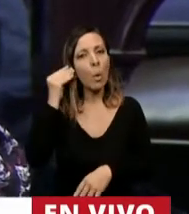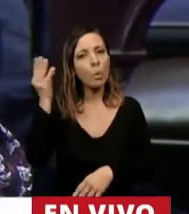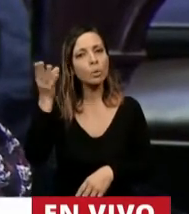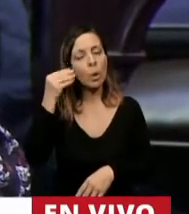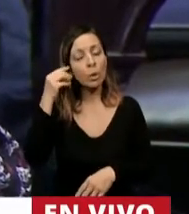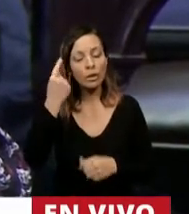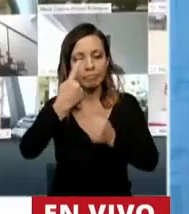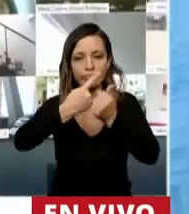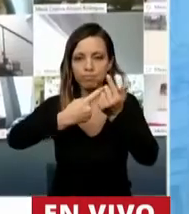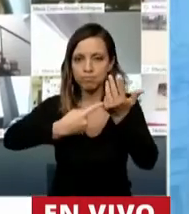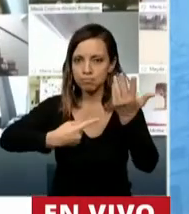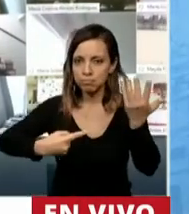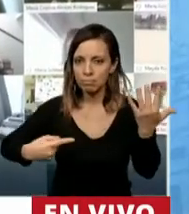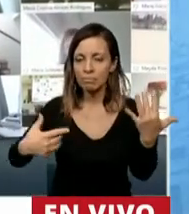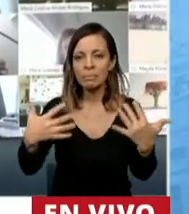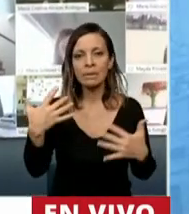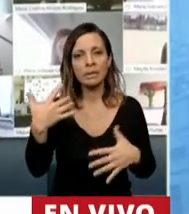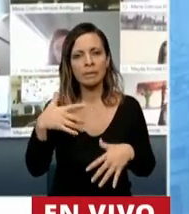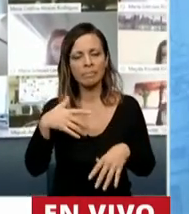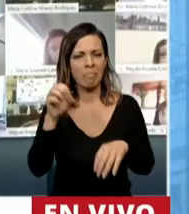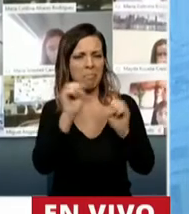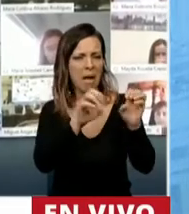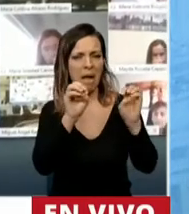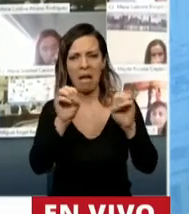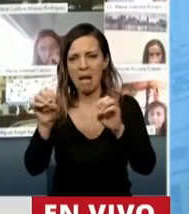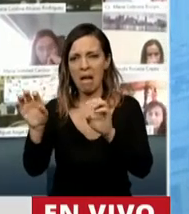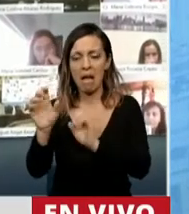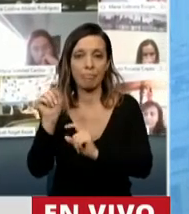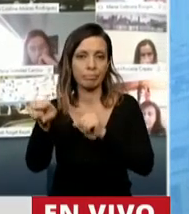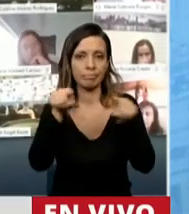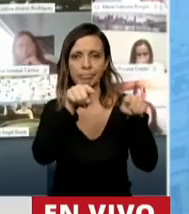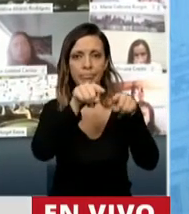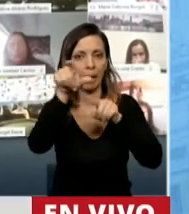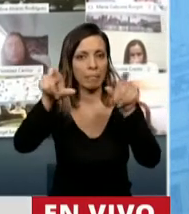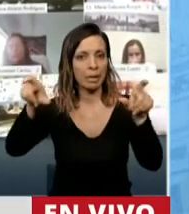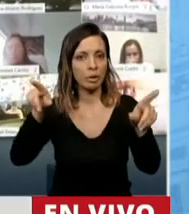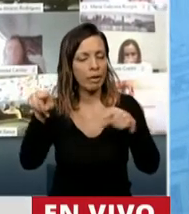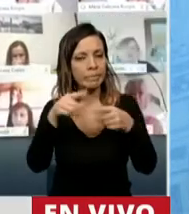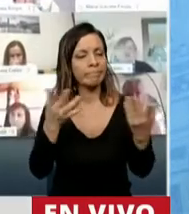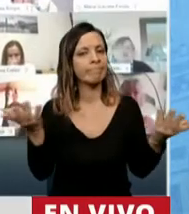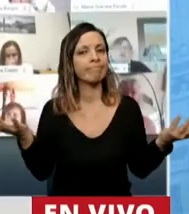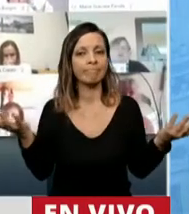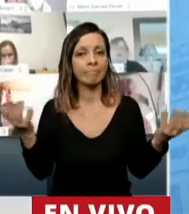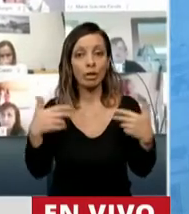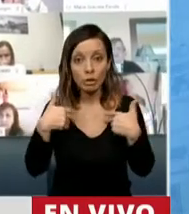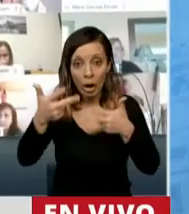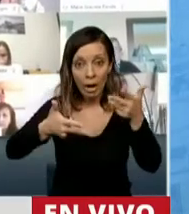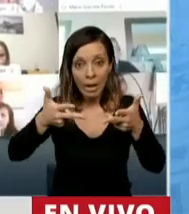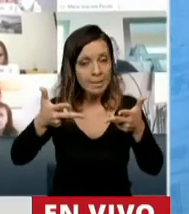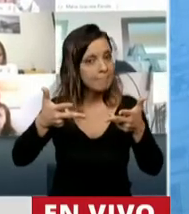escuchando infinidad de descalificativos personales. No voy a hablar